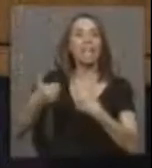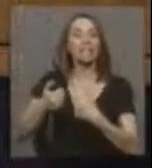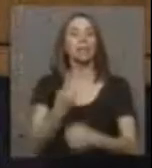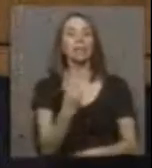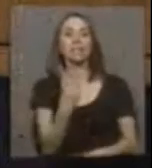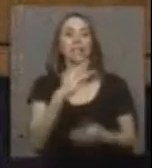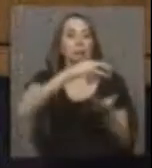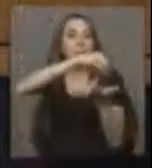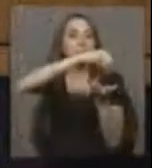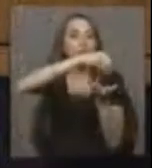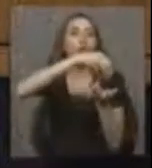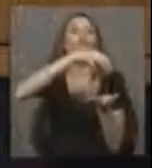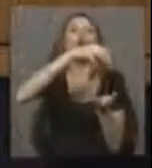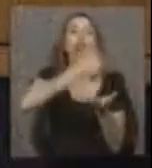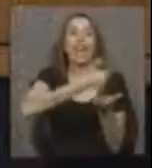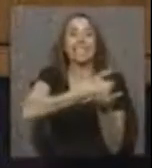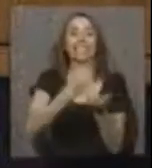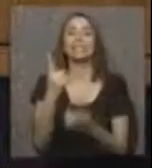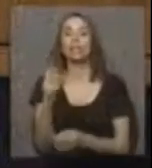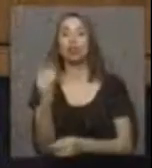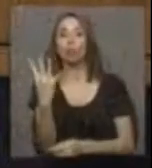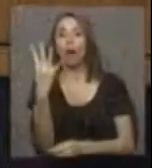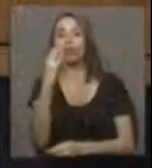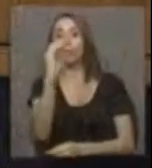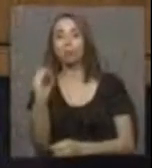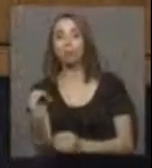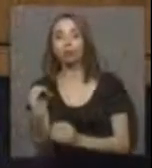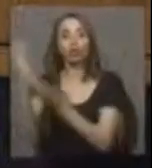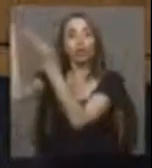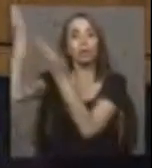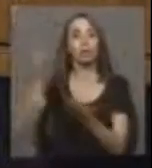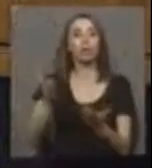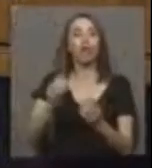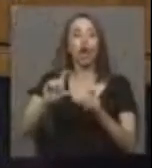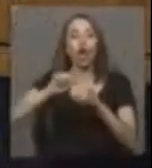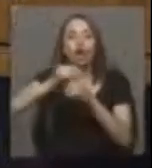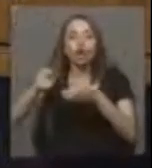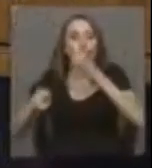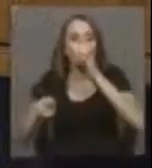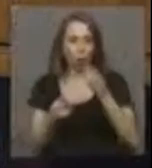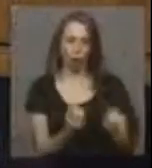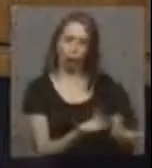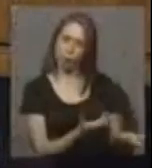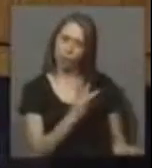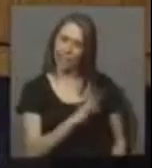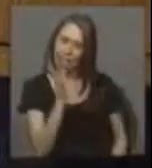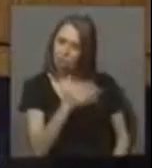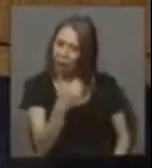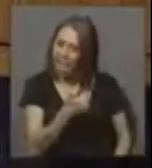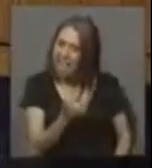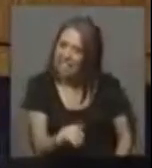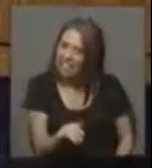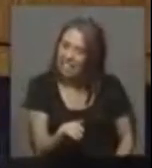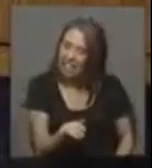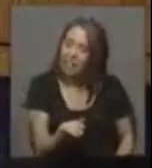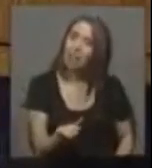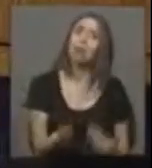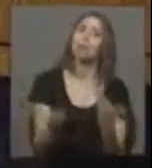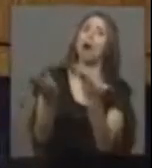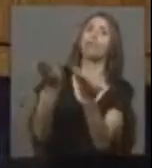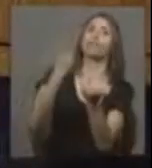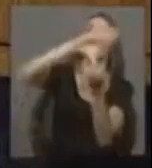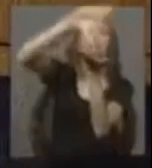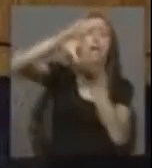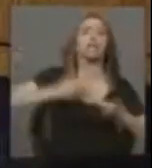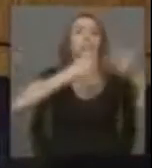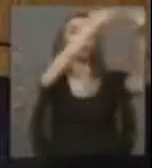de la leche en polvo. 104% el aumento de la importación de yogur, como si nosotros no tuviéramos leche en Chile que ofrecer al mundo.